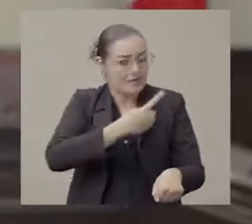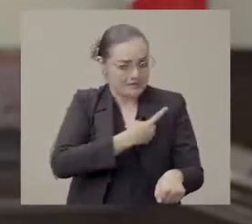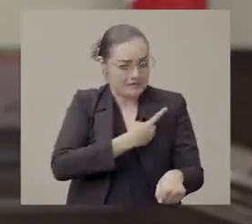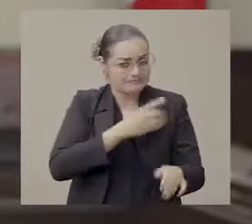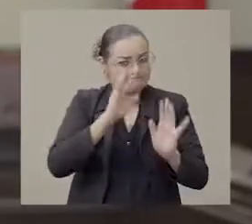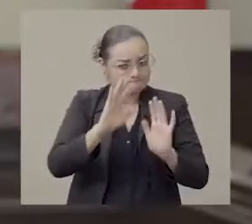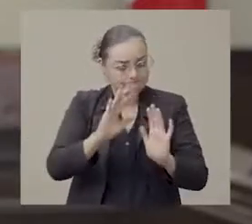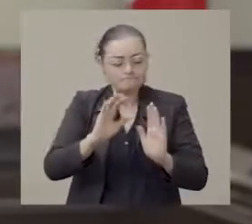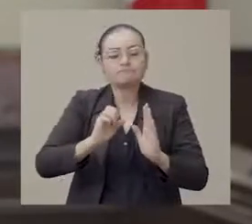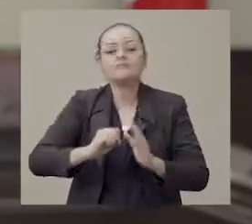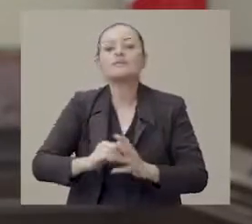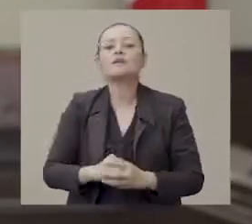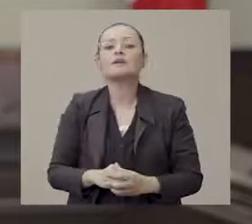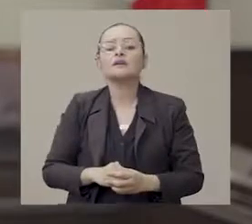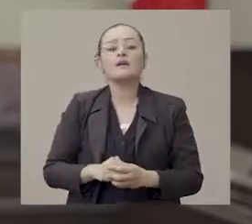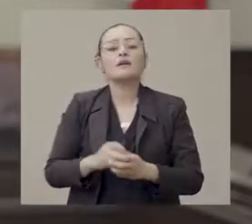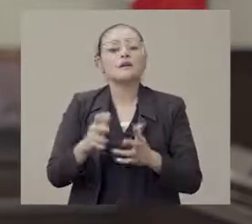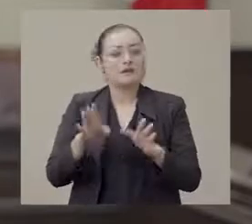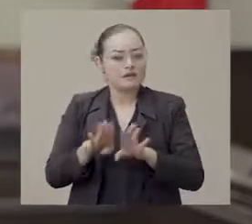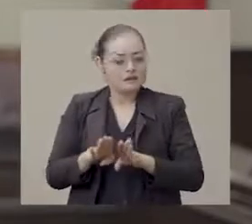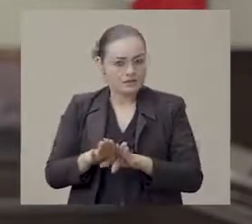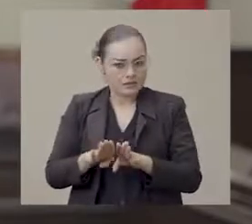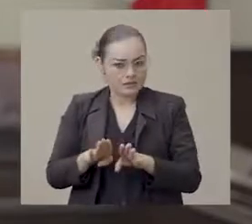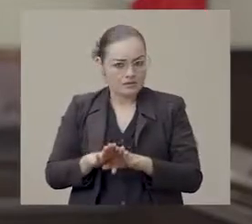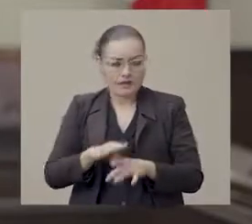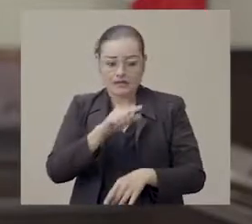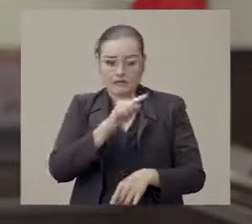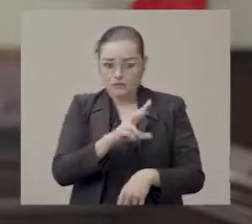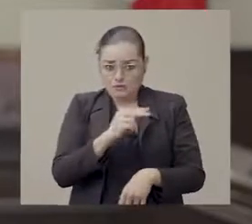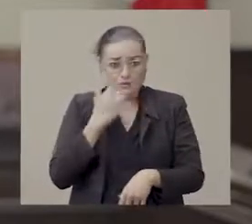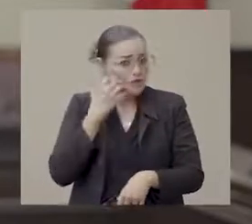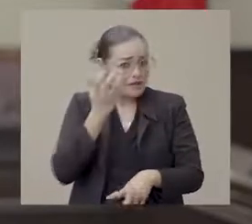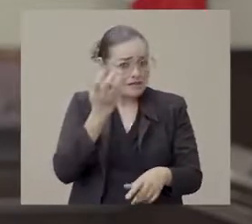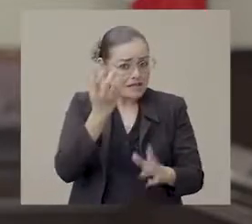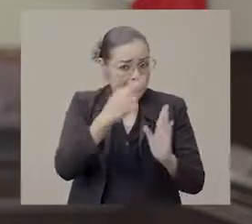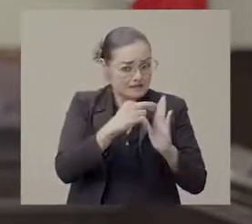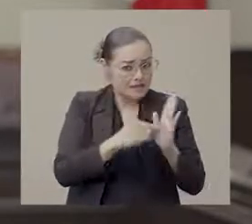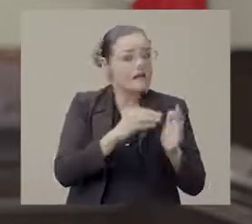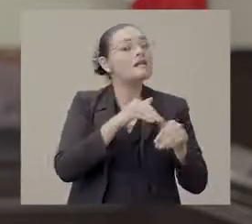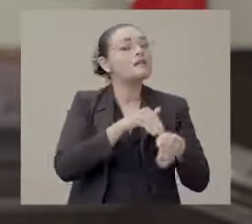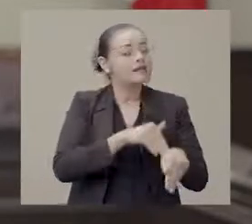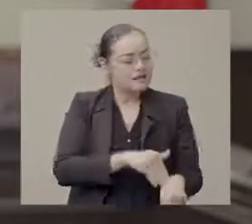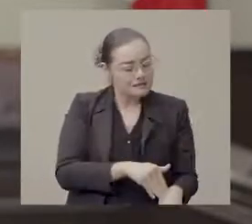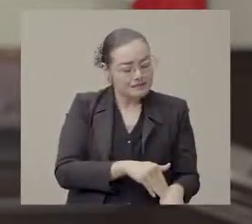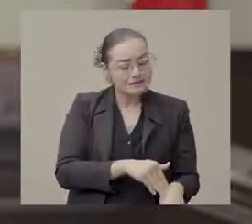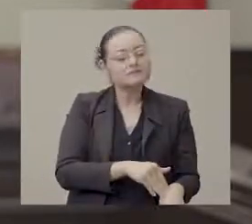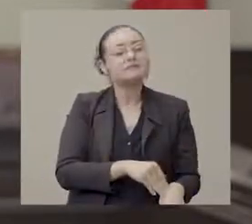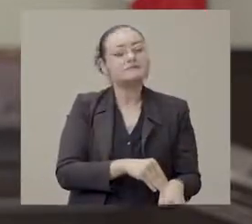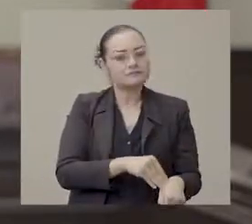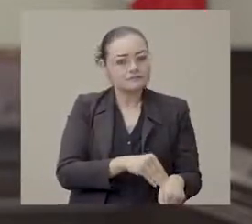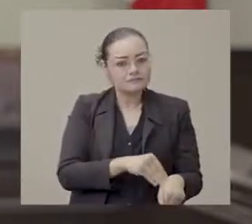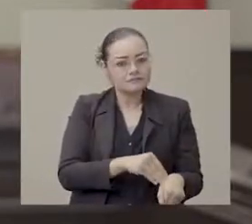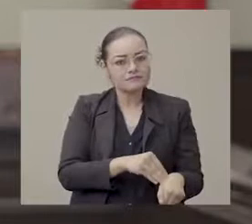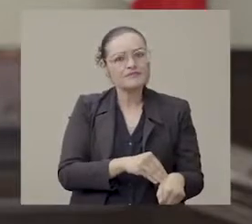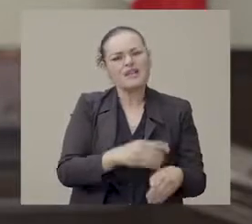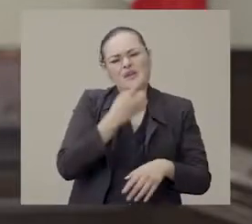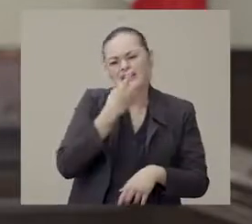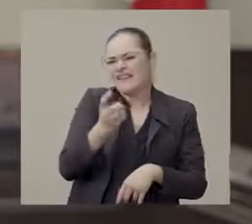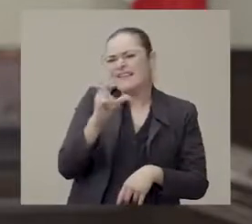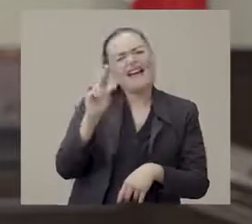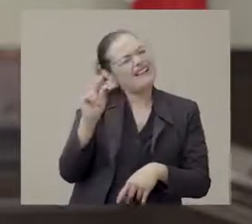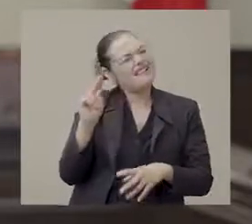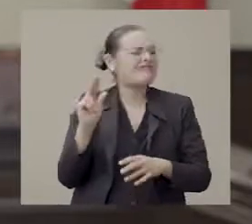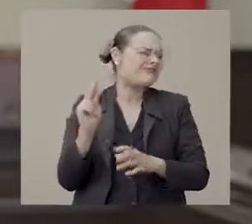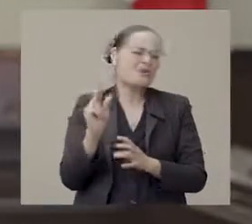inmediato. A las personas que interfieran en la implementación o se niegan a cumplir con las medidas sanitarias establecidas en el acuerdo